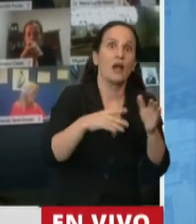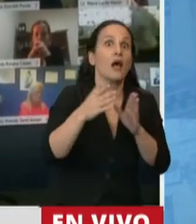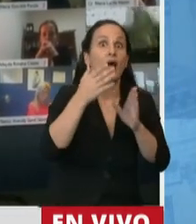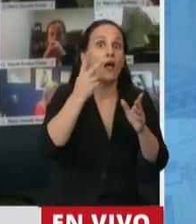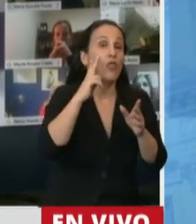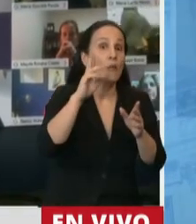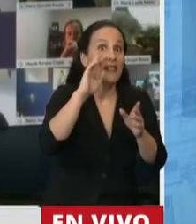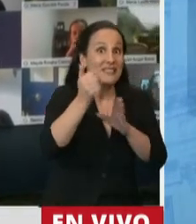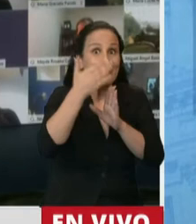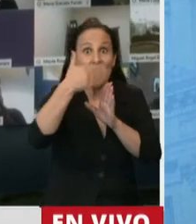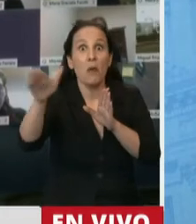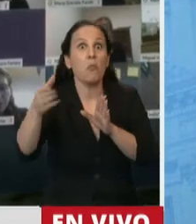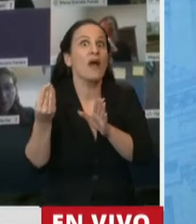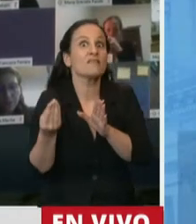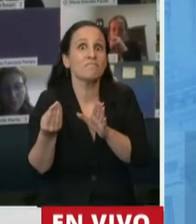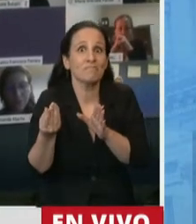qué habrá pasado con ese programa.